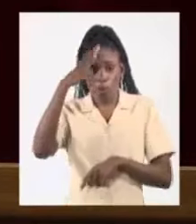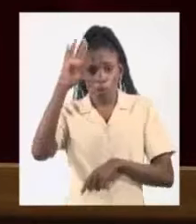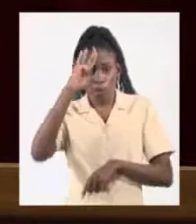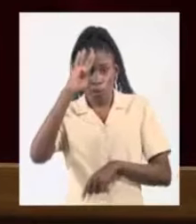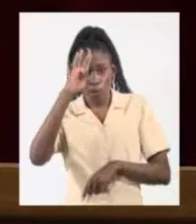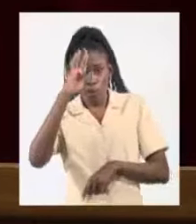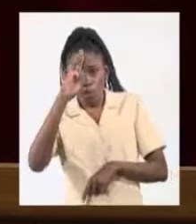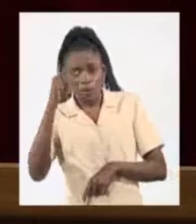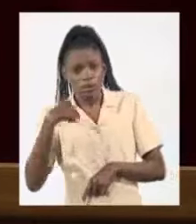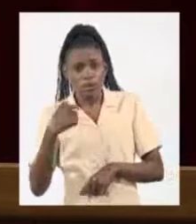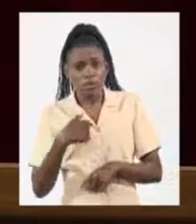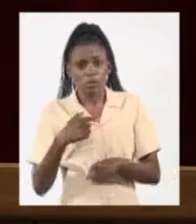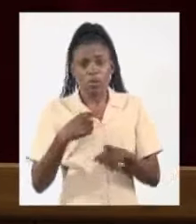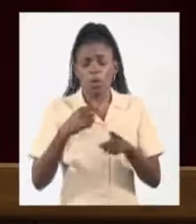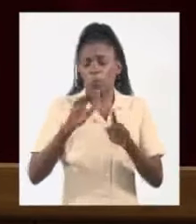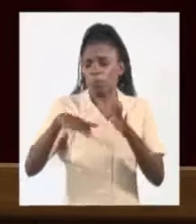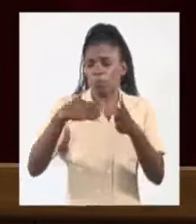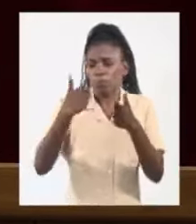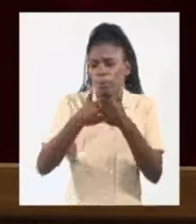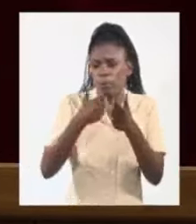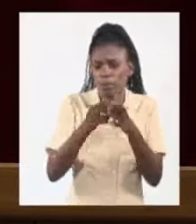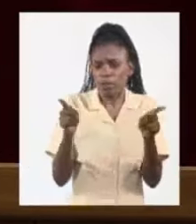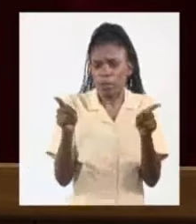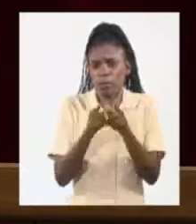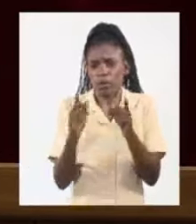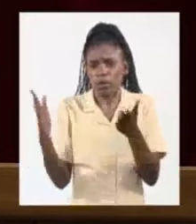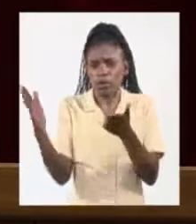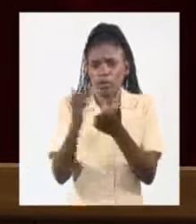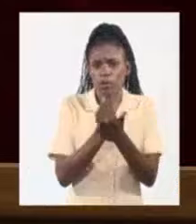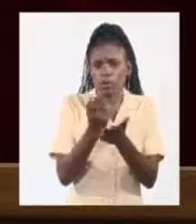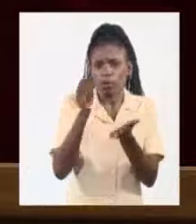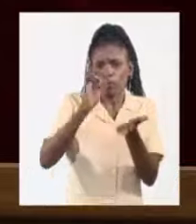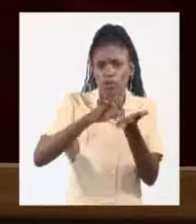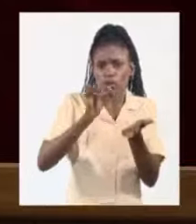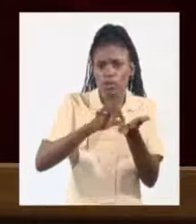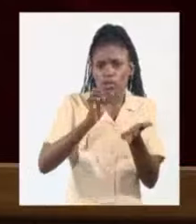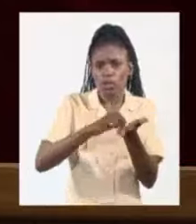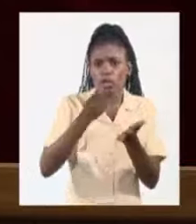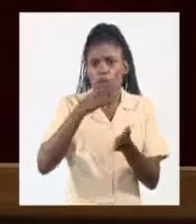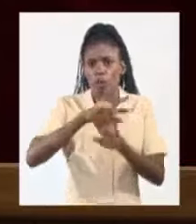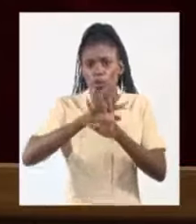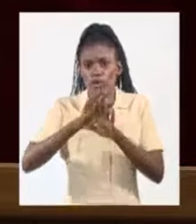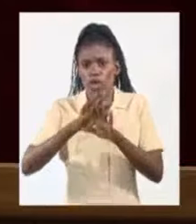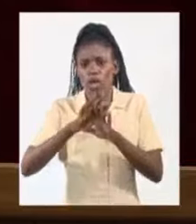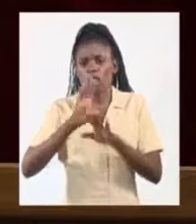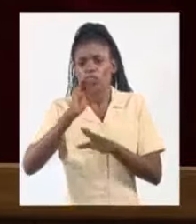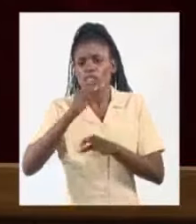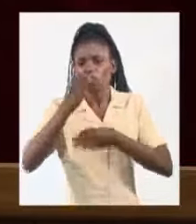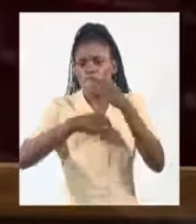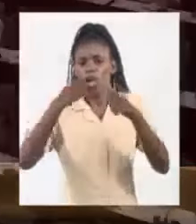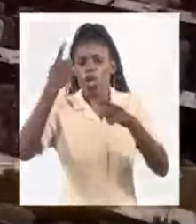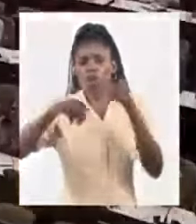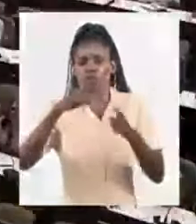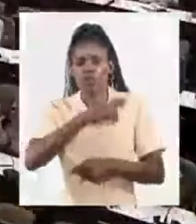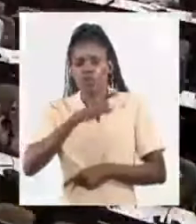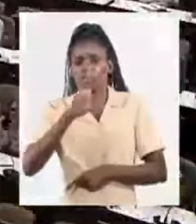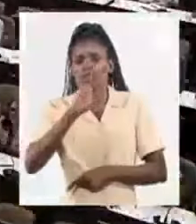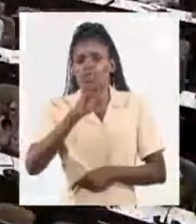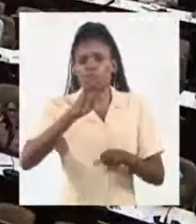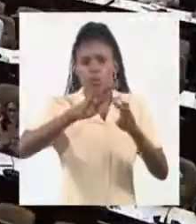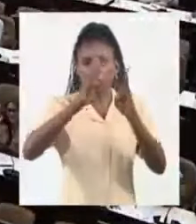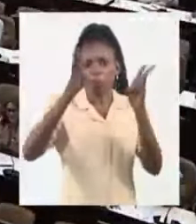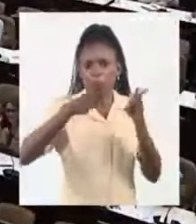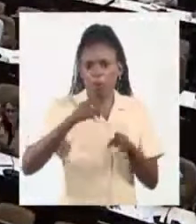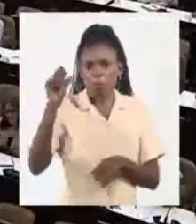cruzada contra las BIPIMES, ni la eliminación de la canasta básica como ya la contrarrevolución está poniendo las matrices